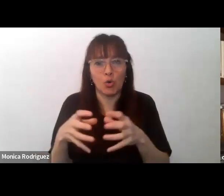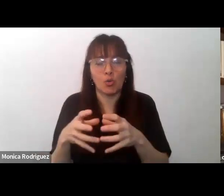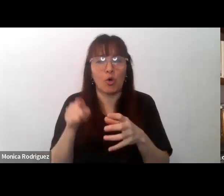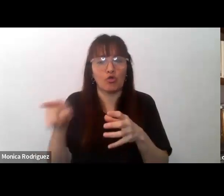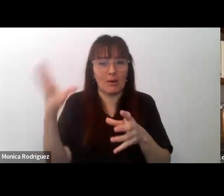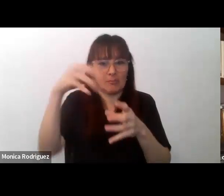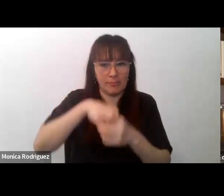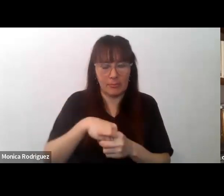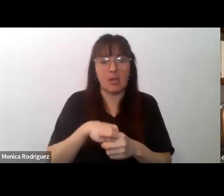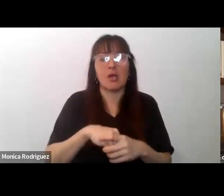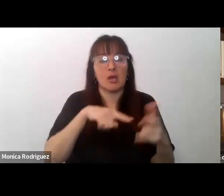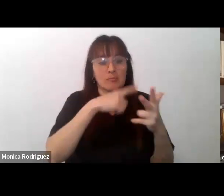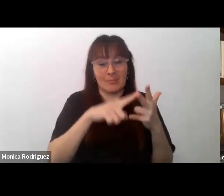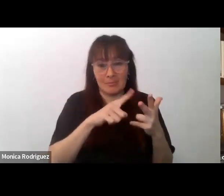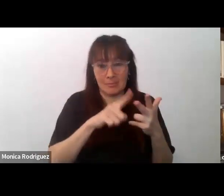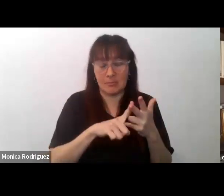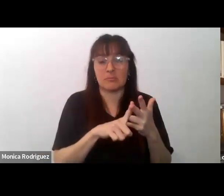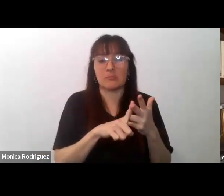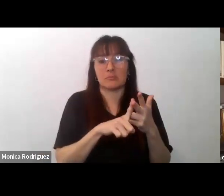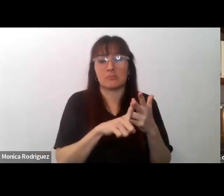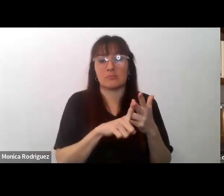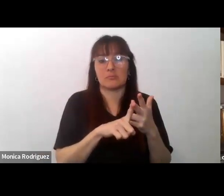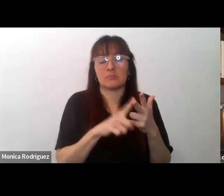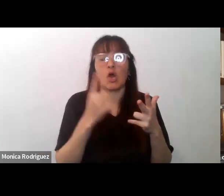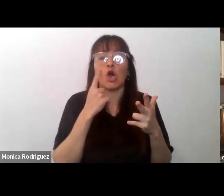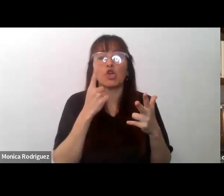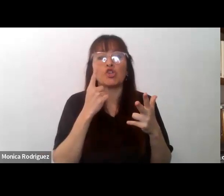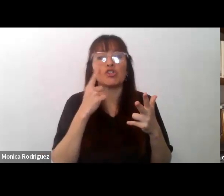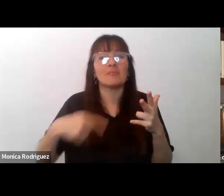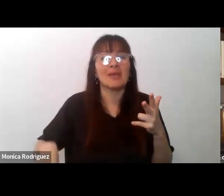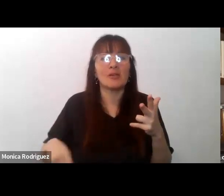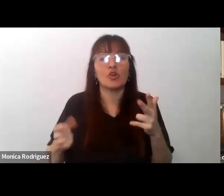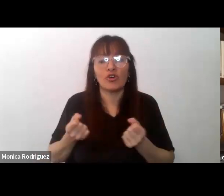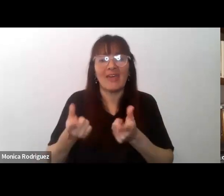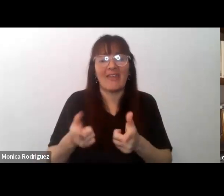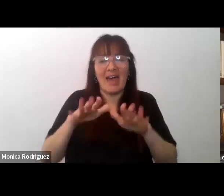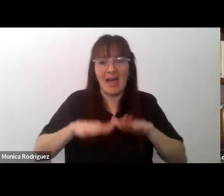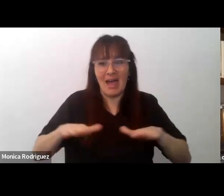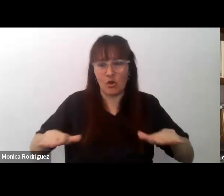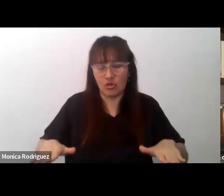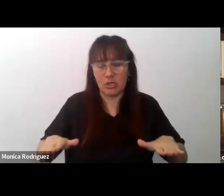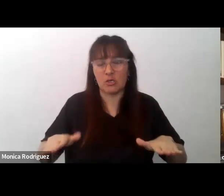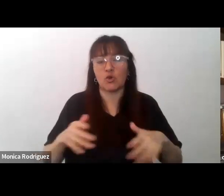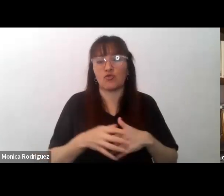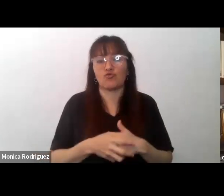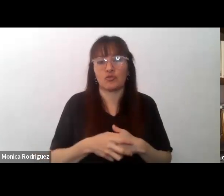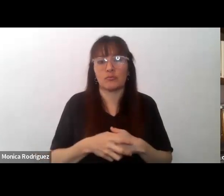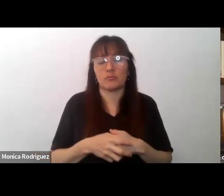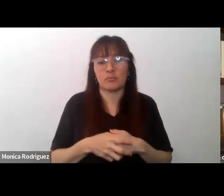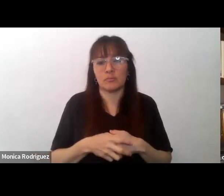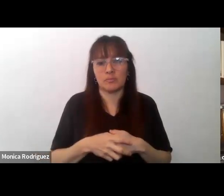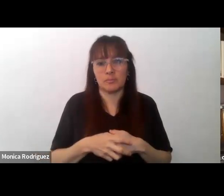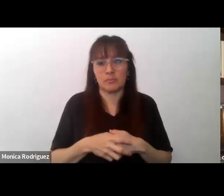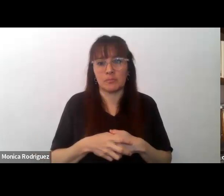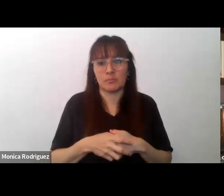escrito y por último un saber que permita al niño estar más allá de